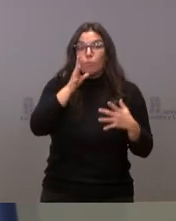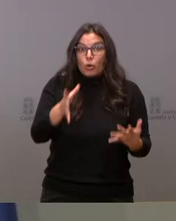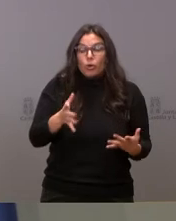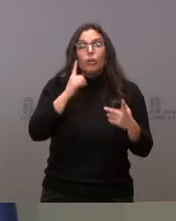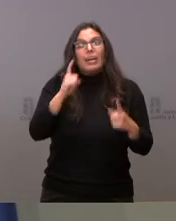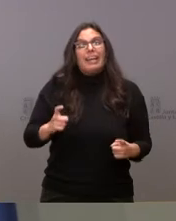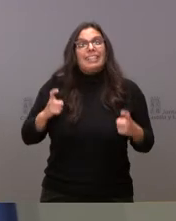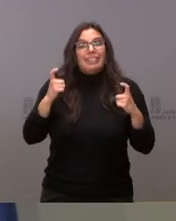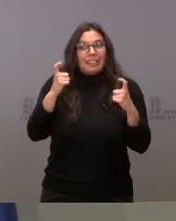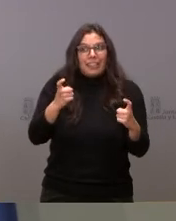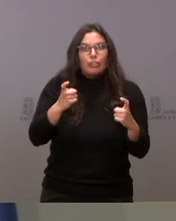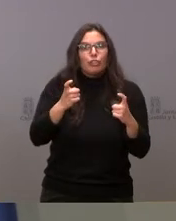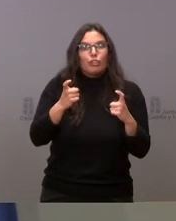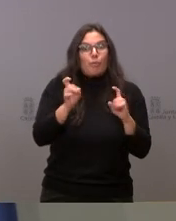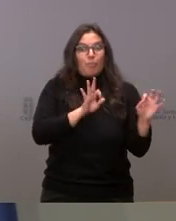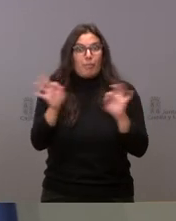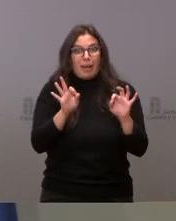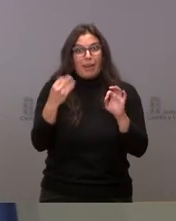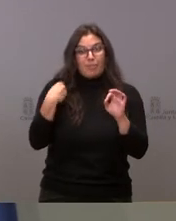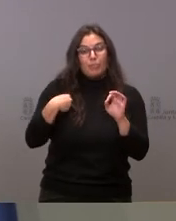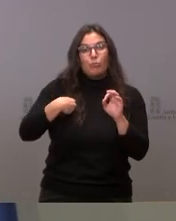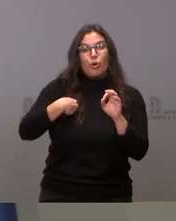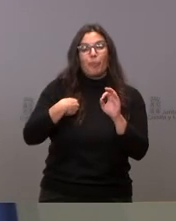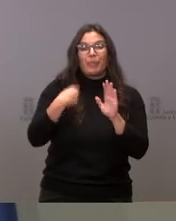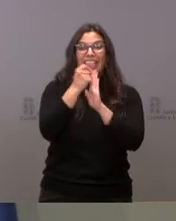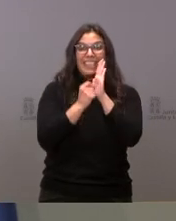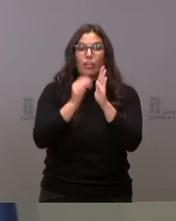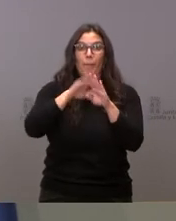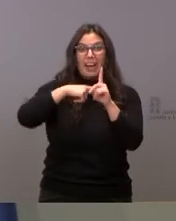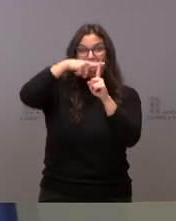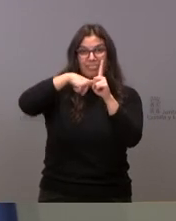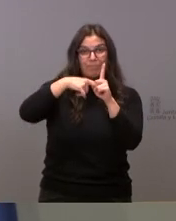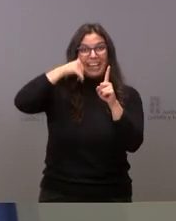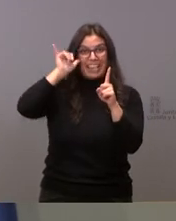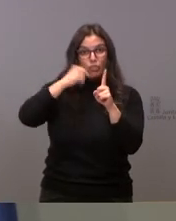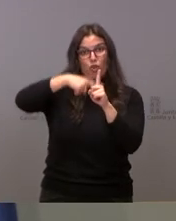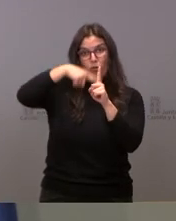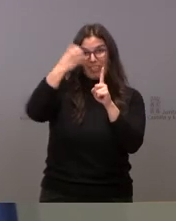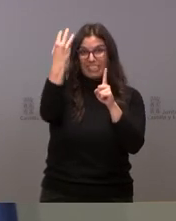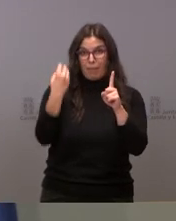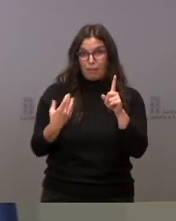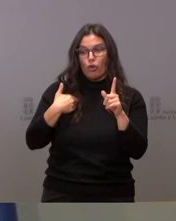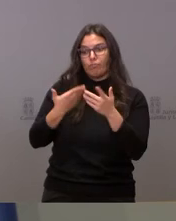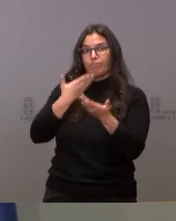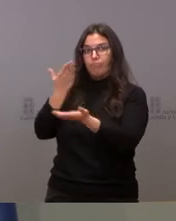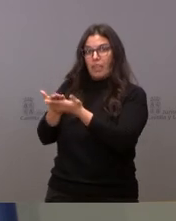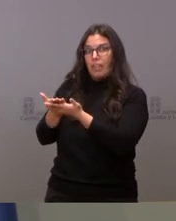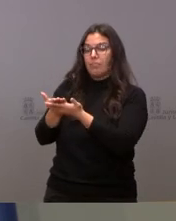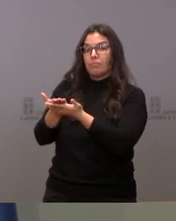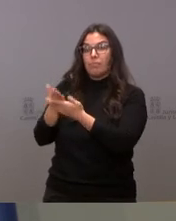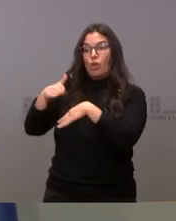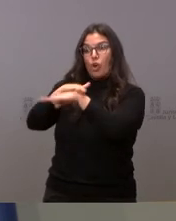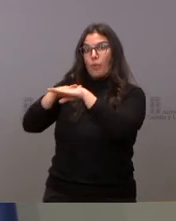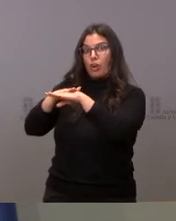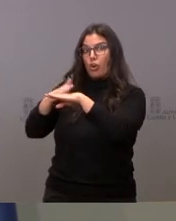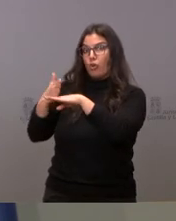elaborar un nuevo semáforo de riesgo que, como saben ustedes, se llevó al interterritorial por parte del Gobierno y fue rechazado en